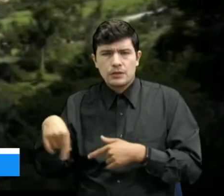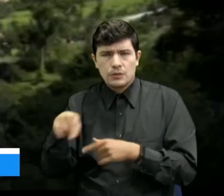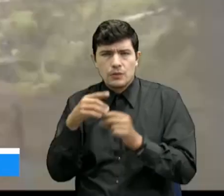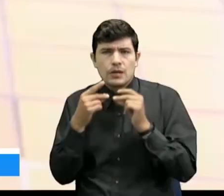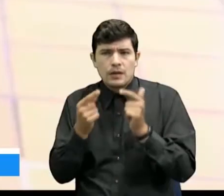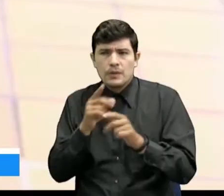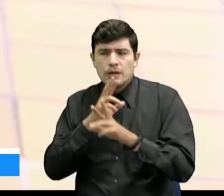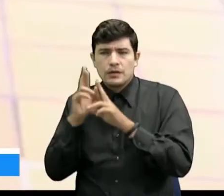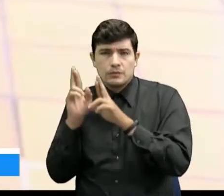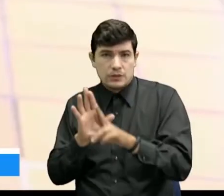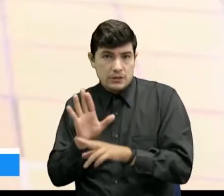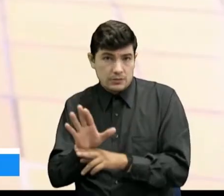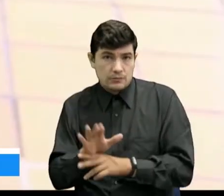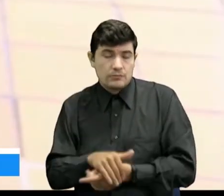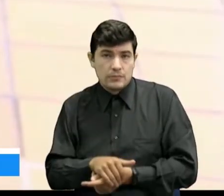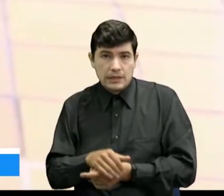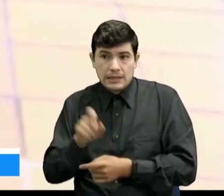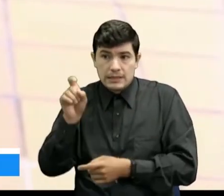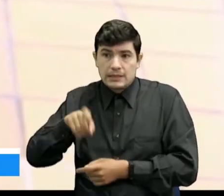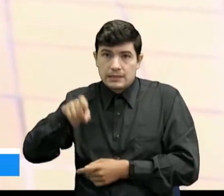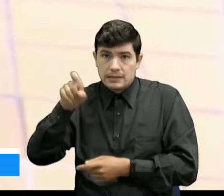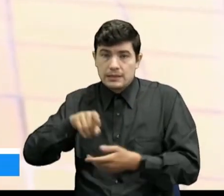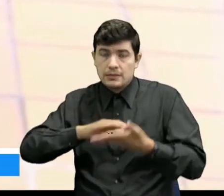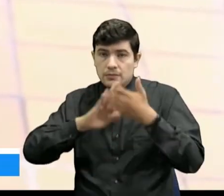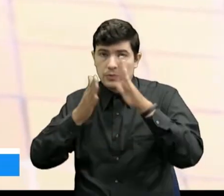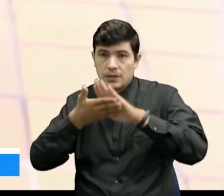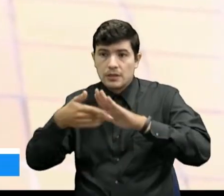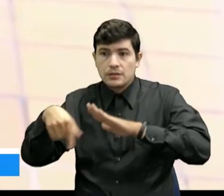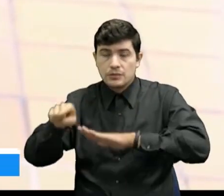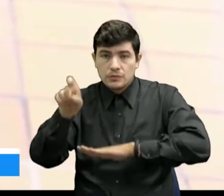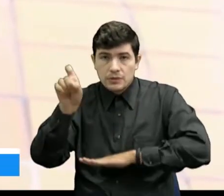esta situación pues es muy necesario el servicio de telefonía celular.